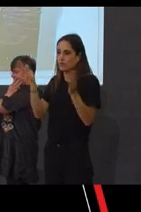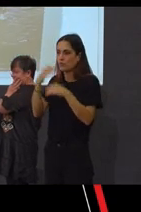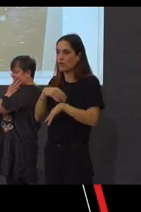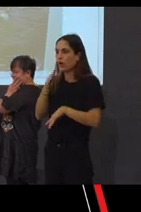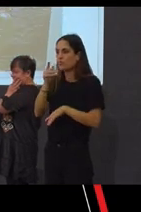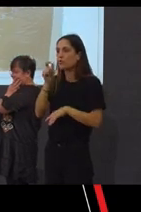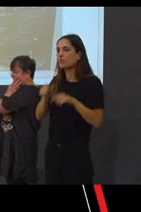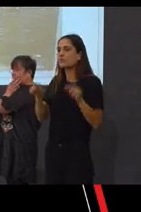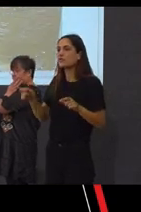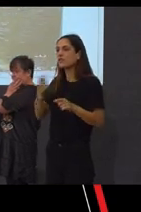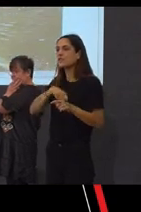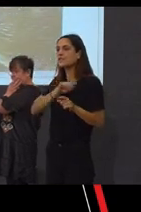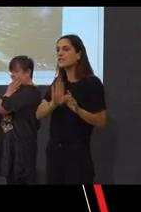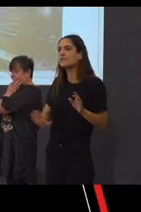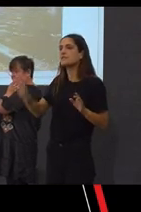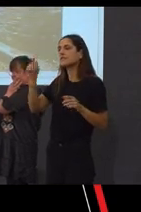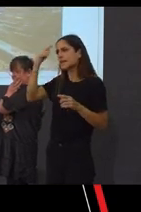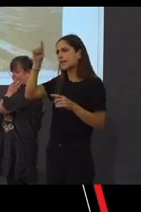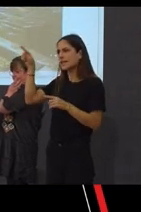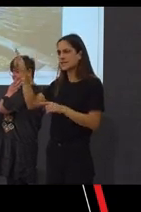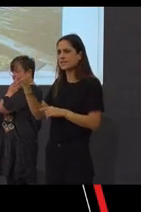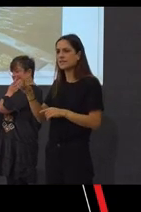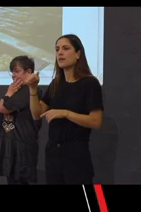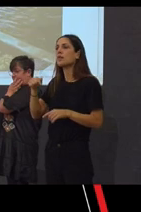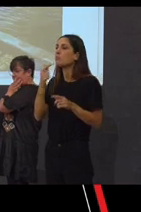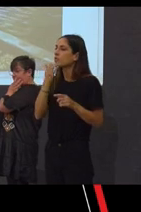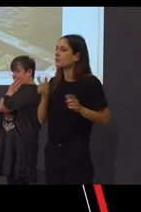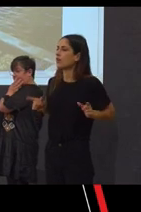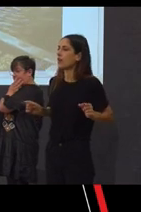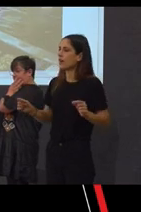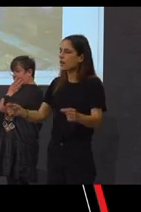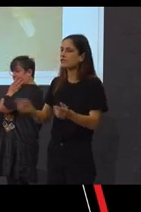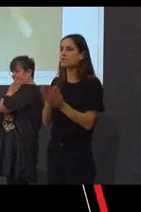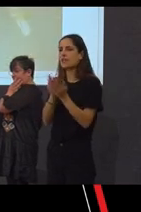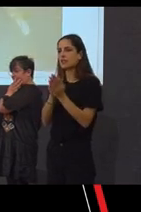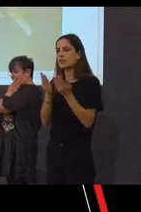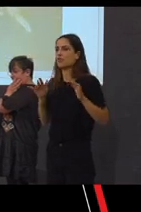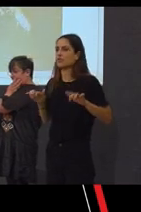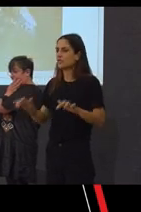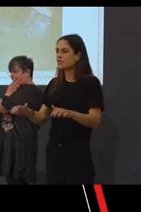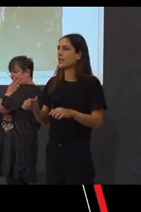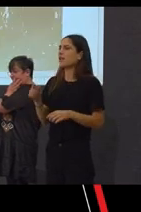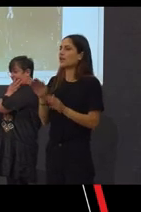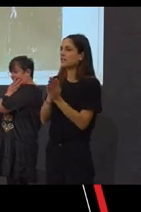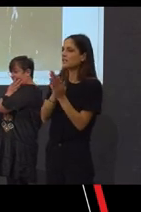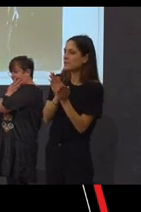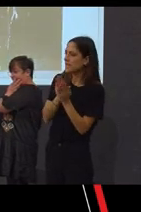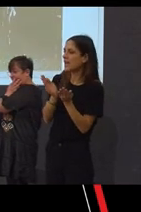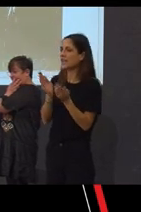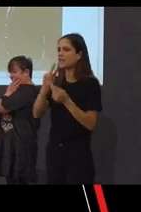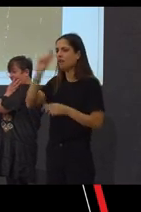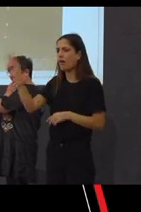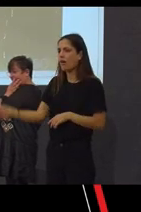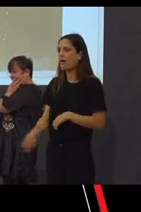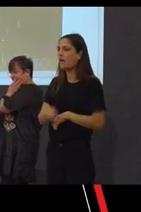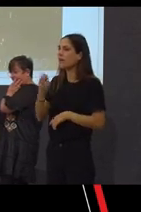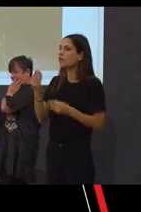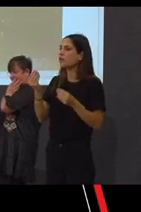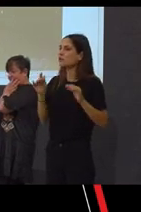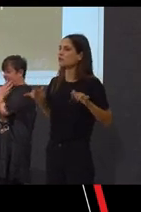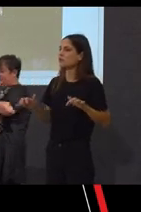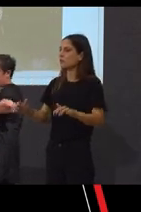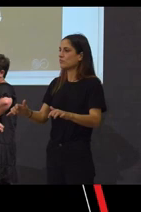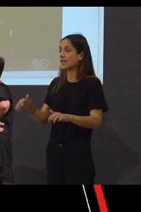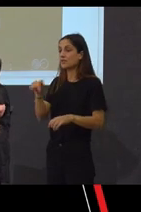marisquera é proverbial, brigantes, langostas, centollos, nécoras, vieiras, ostras e outros moitos mariscos